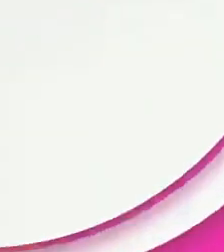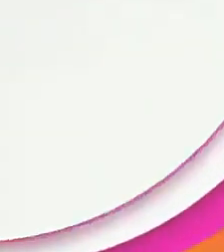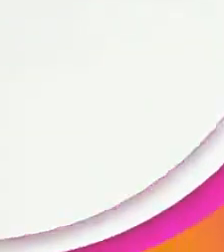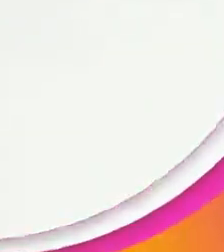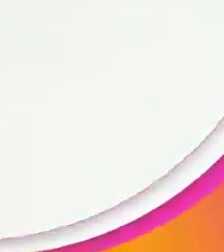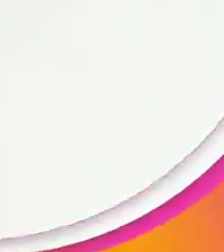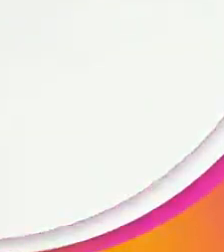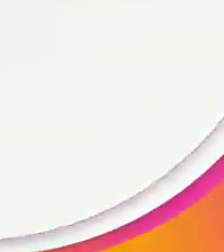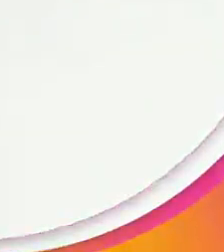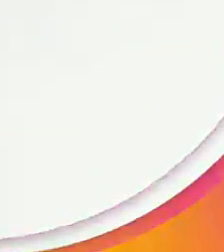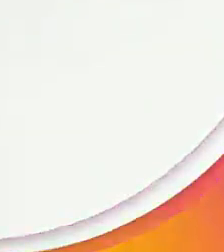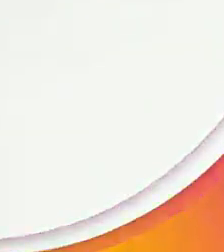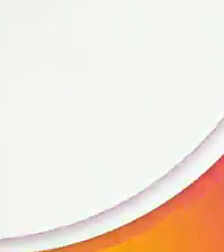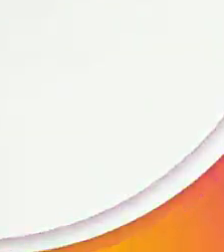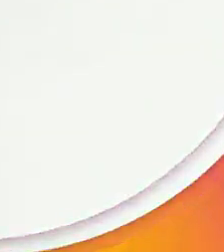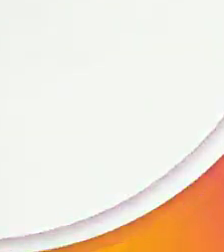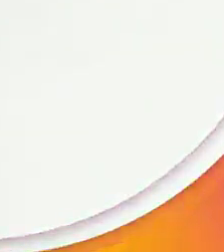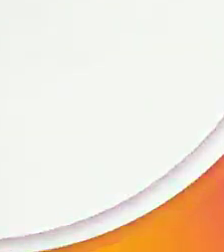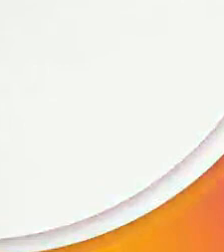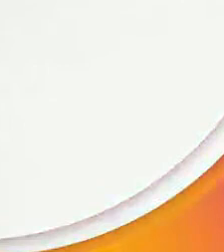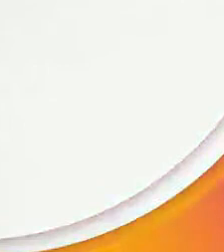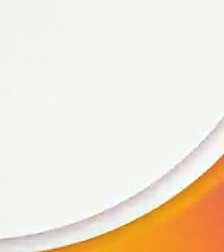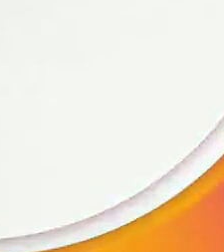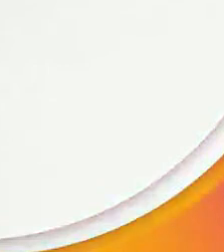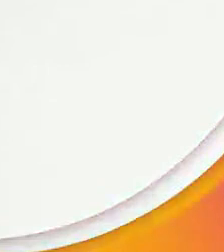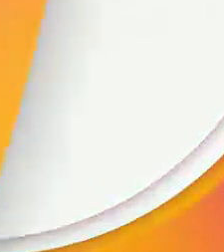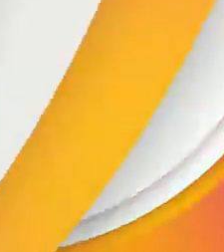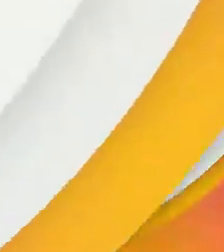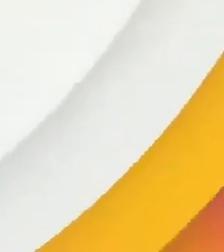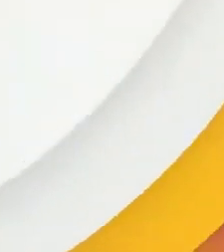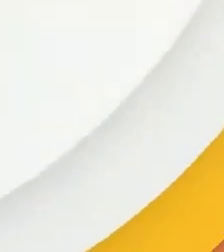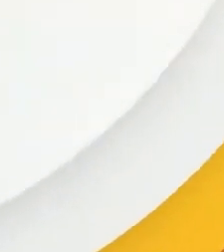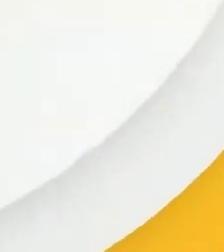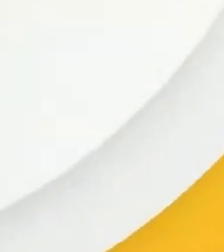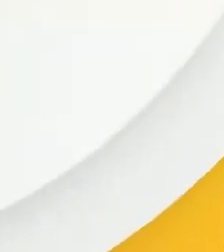está en el once. Fin de semana, beisbolero.